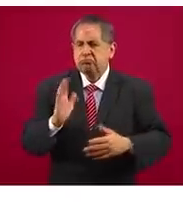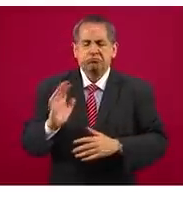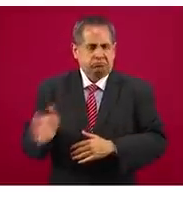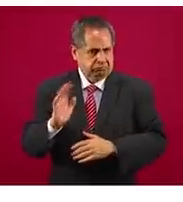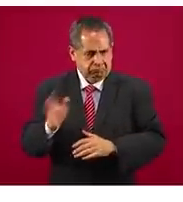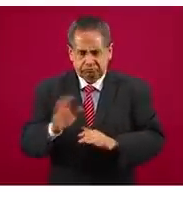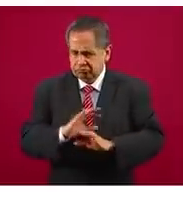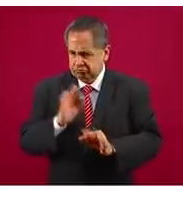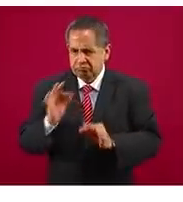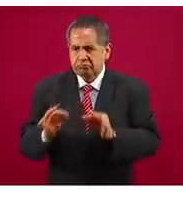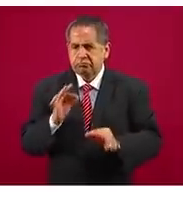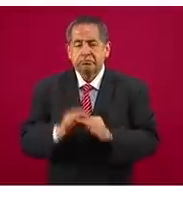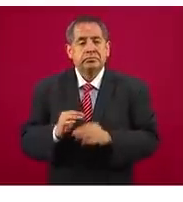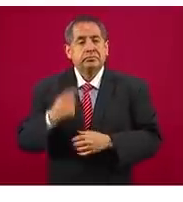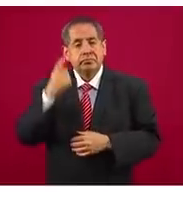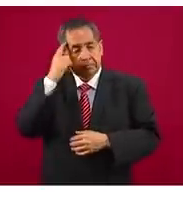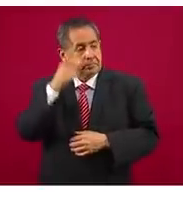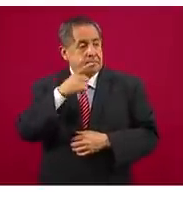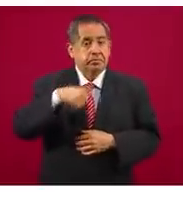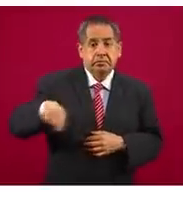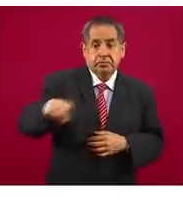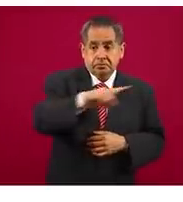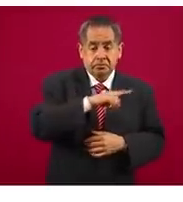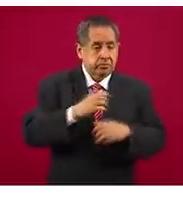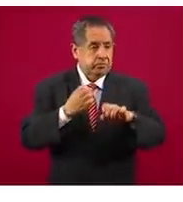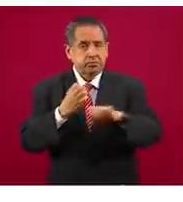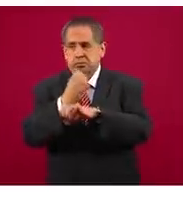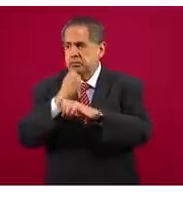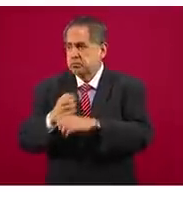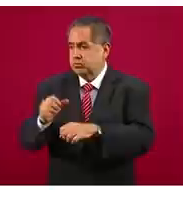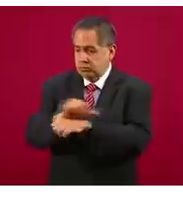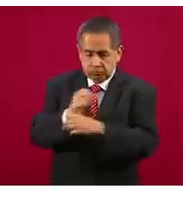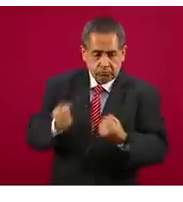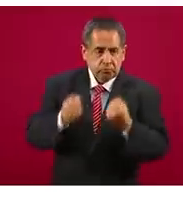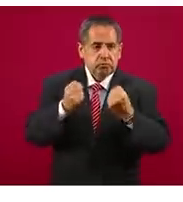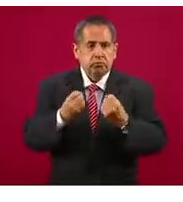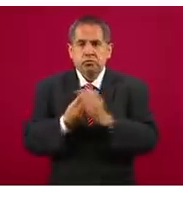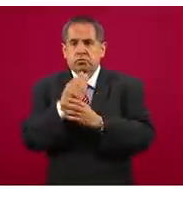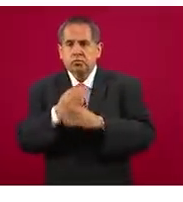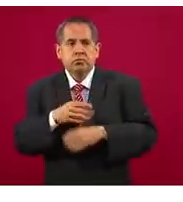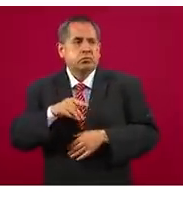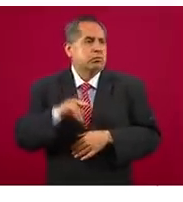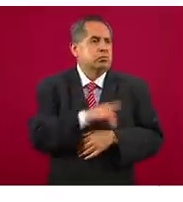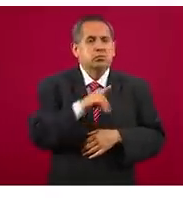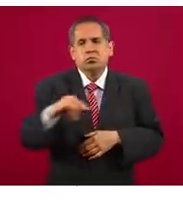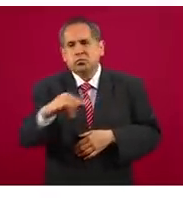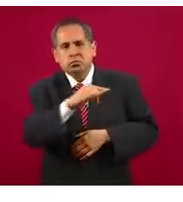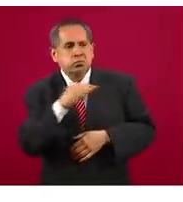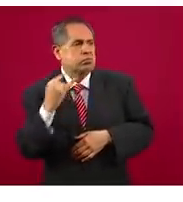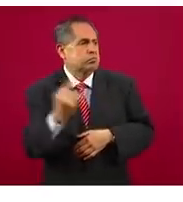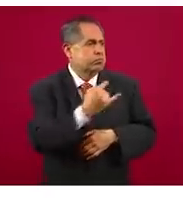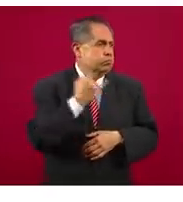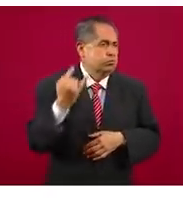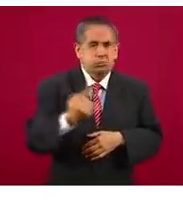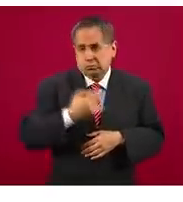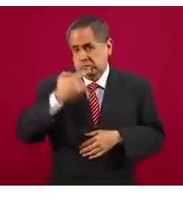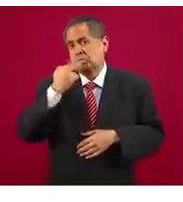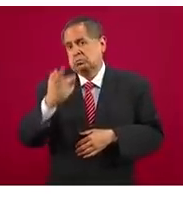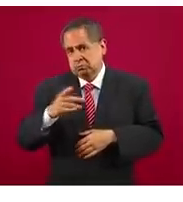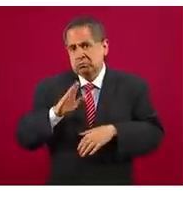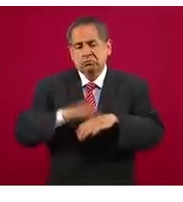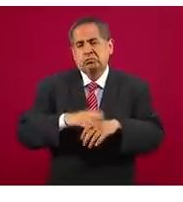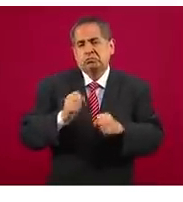mejor capacidad de movilidad al personal de la Guardia Nacional, ya que de